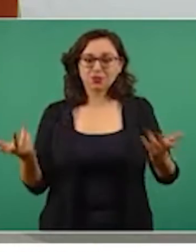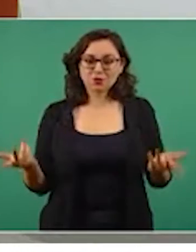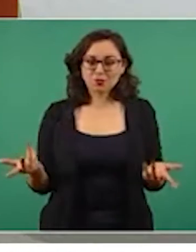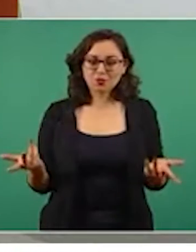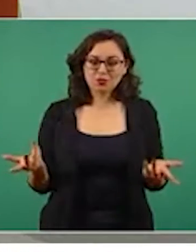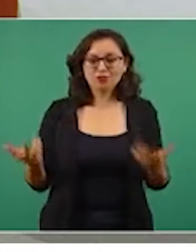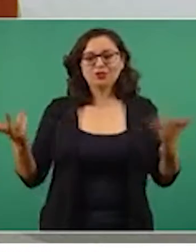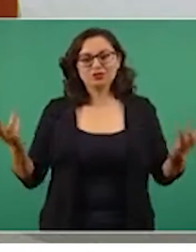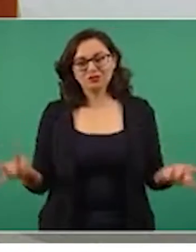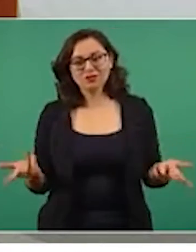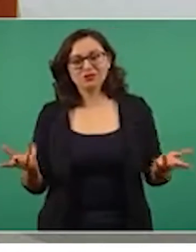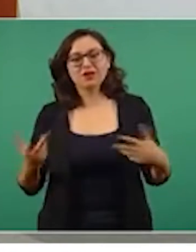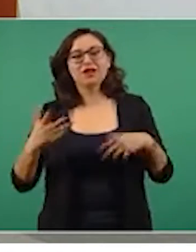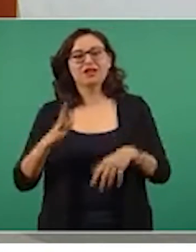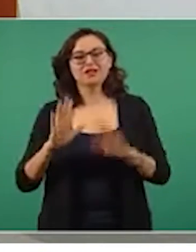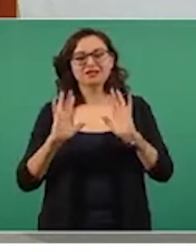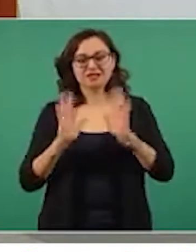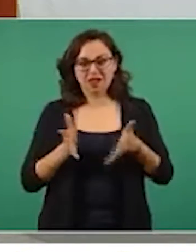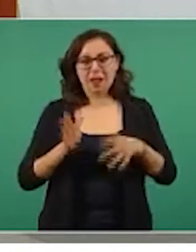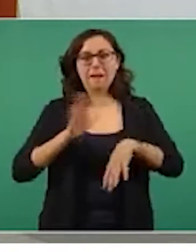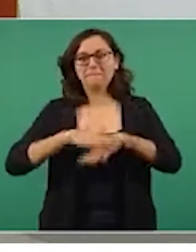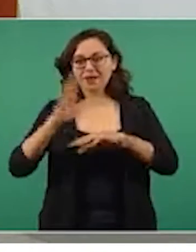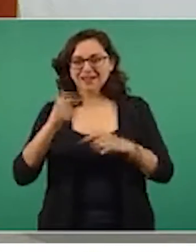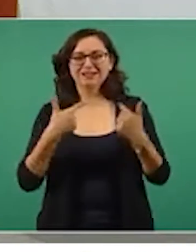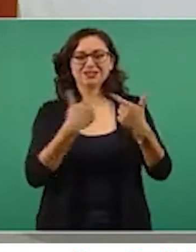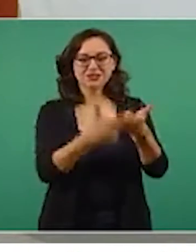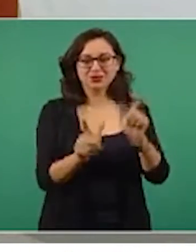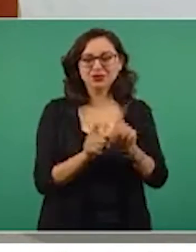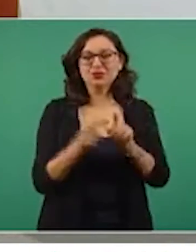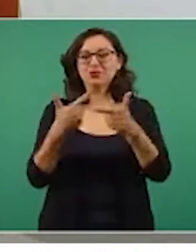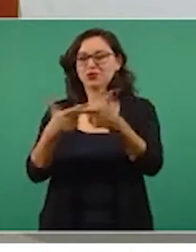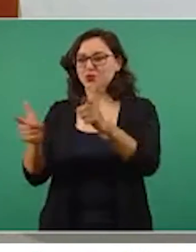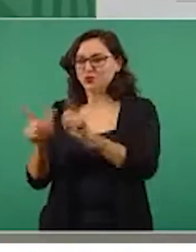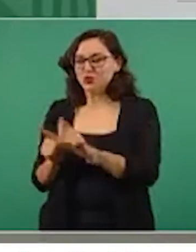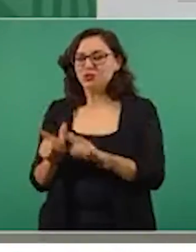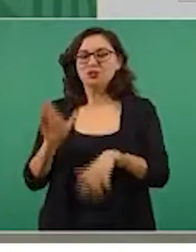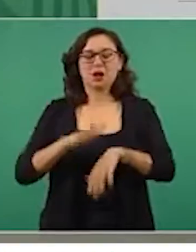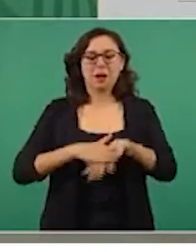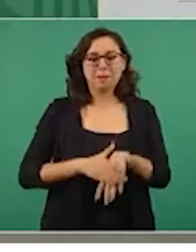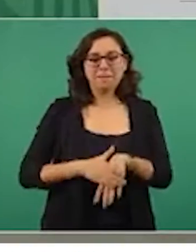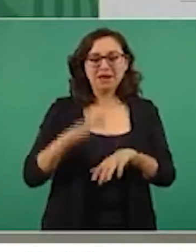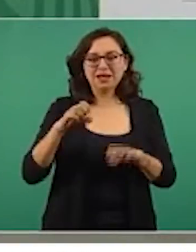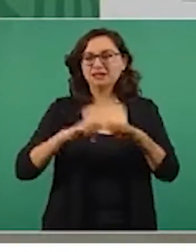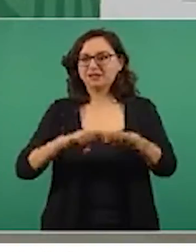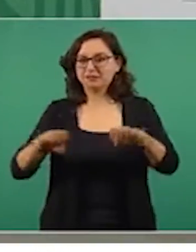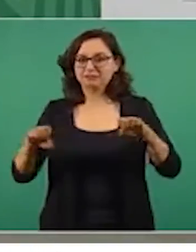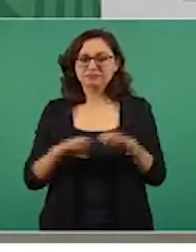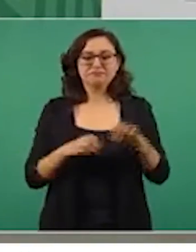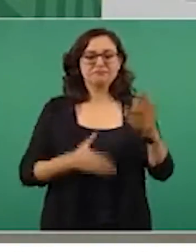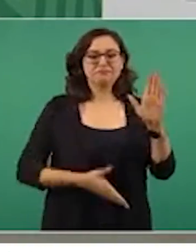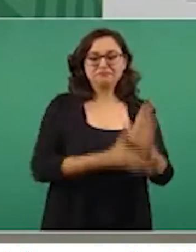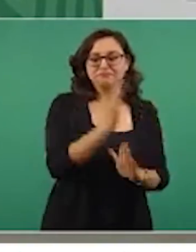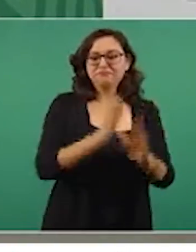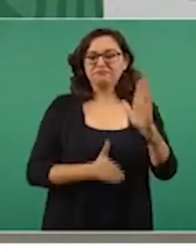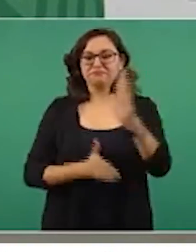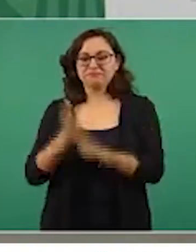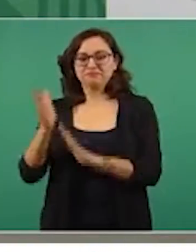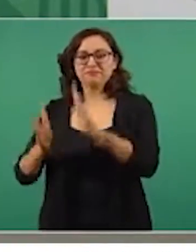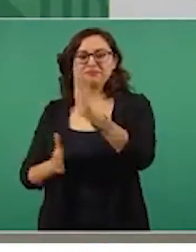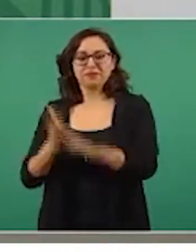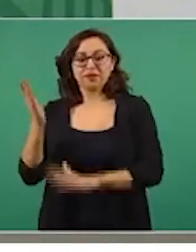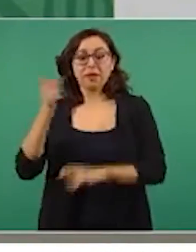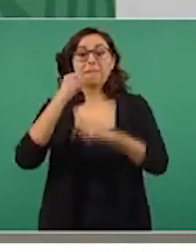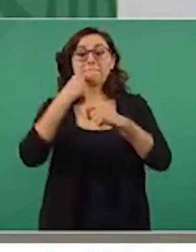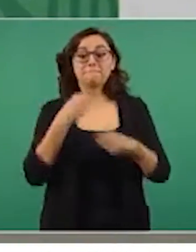Y además se